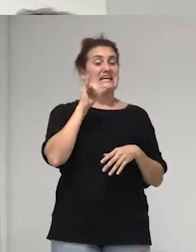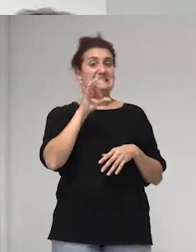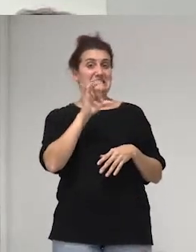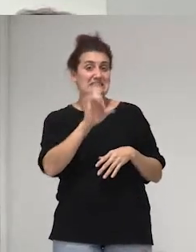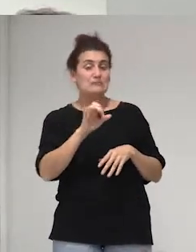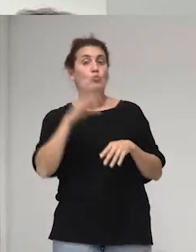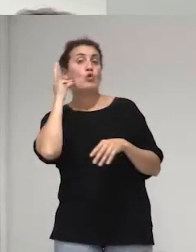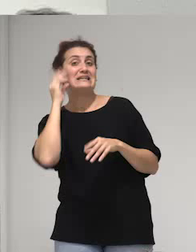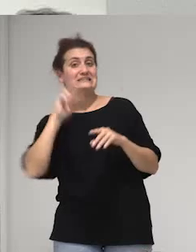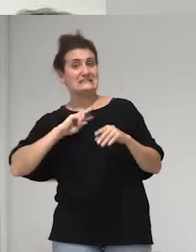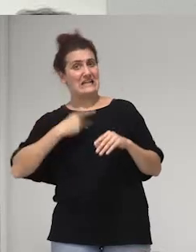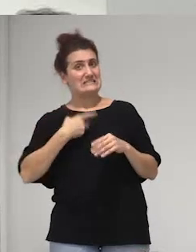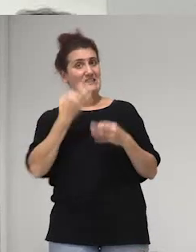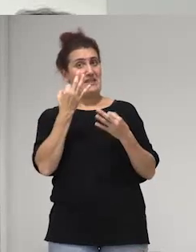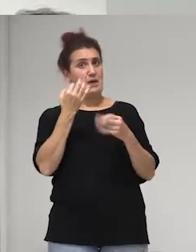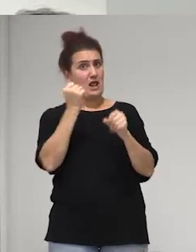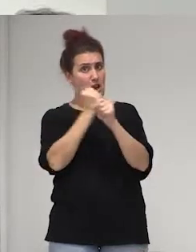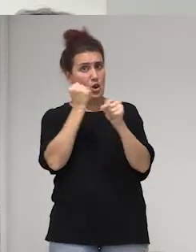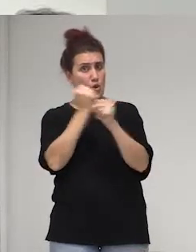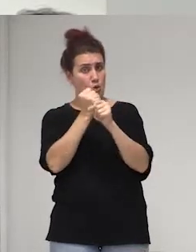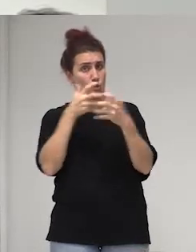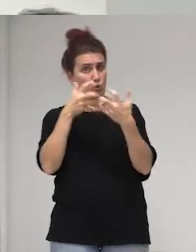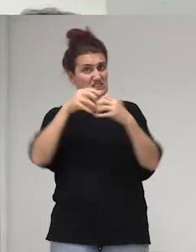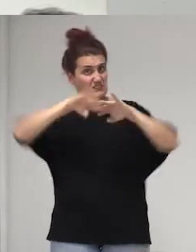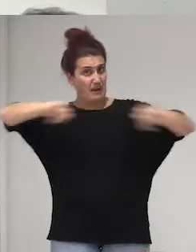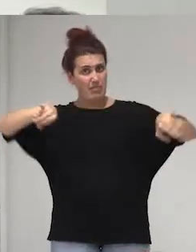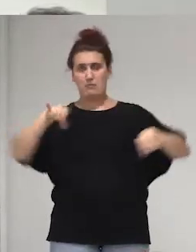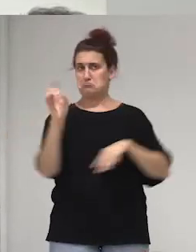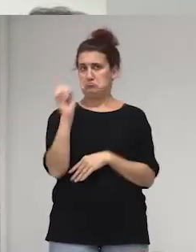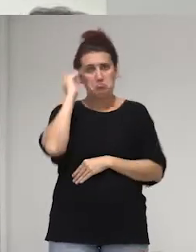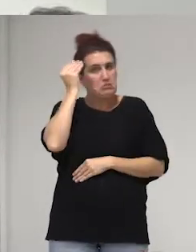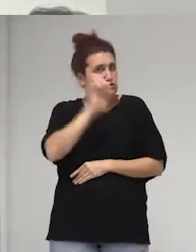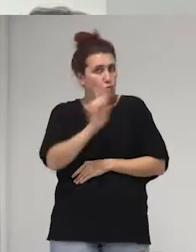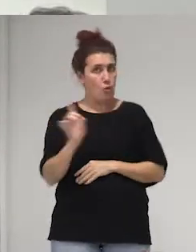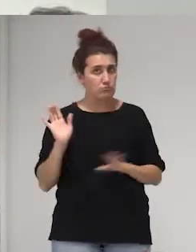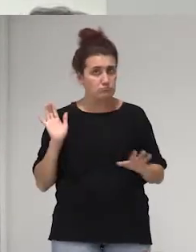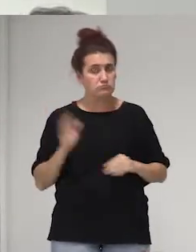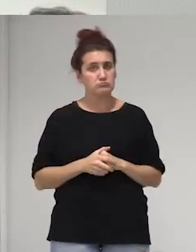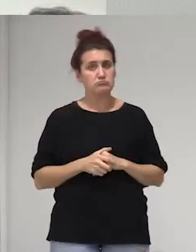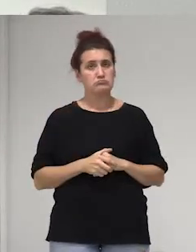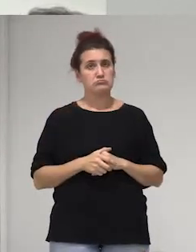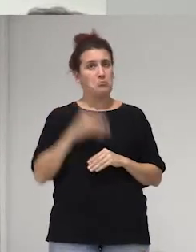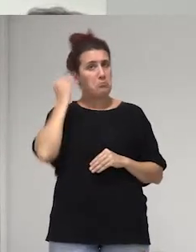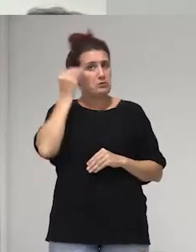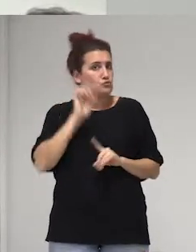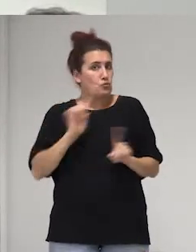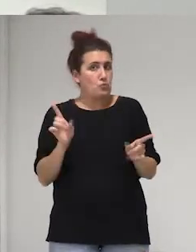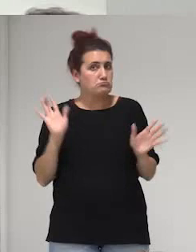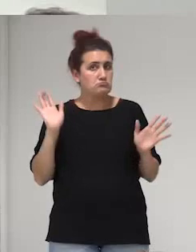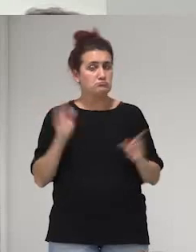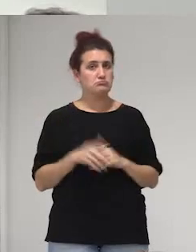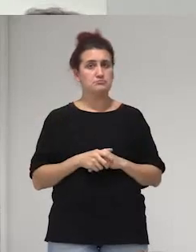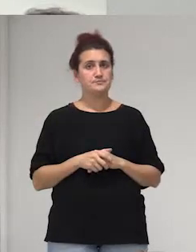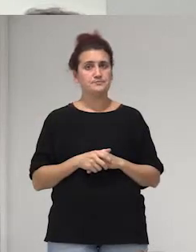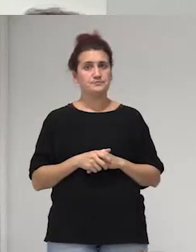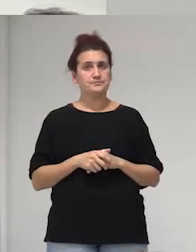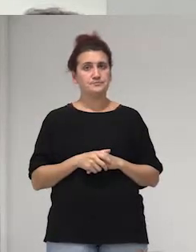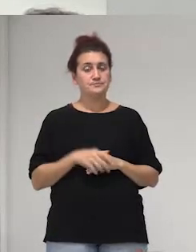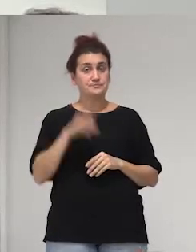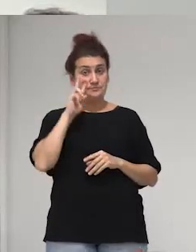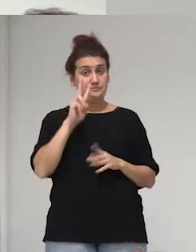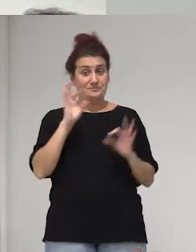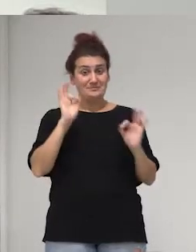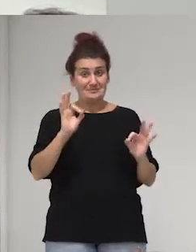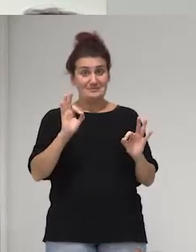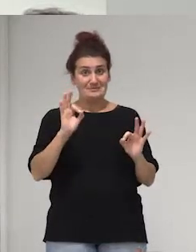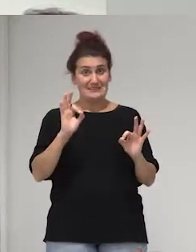lucha separada yo pienso que no yo pienso que no miren así como